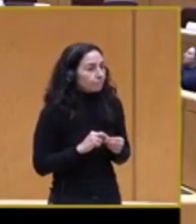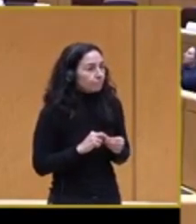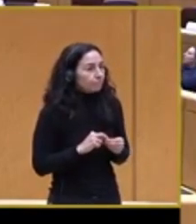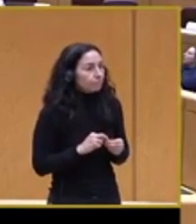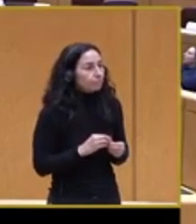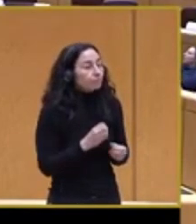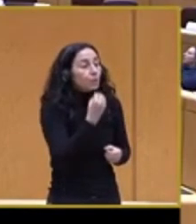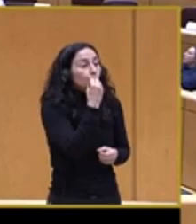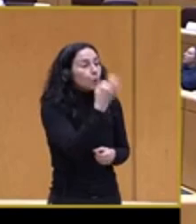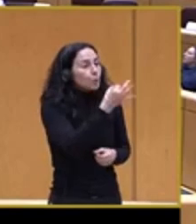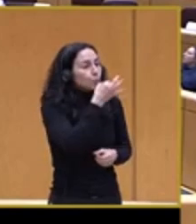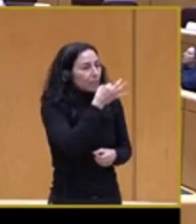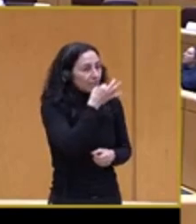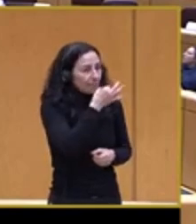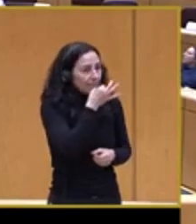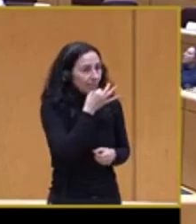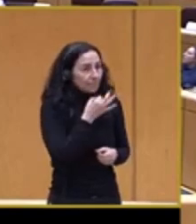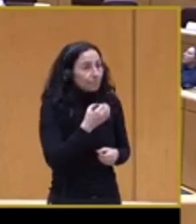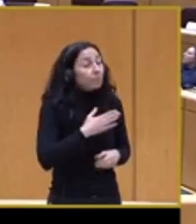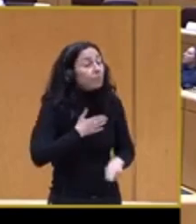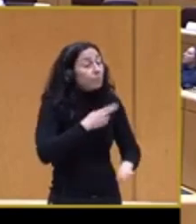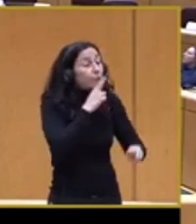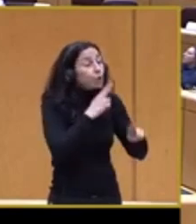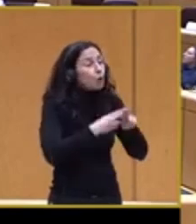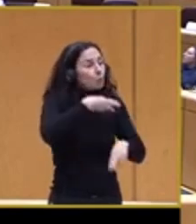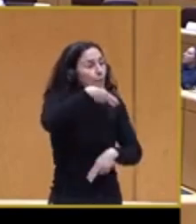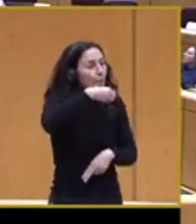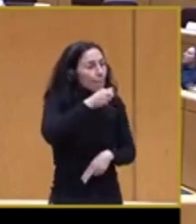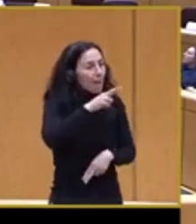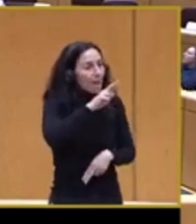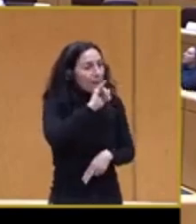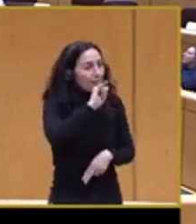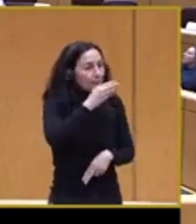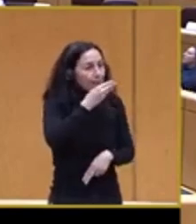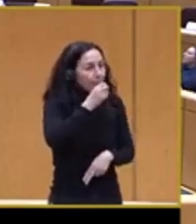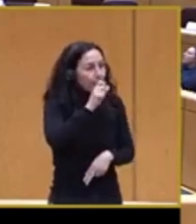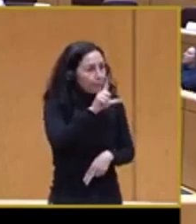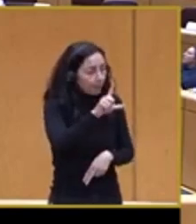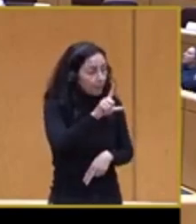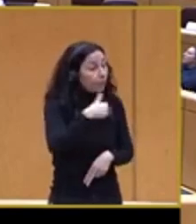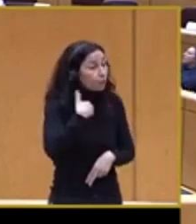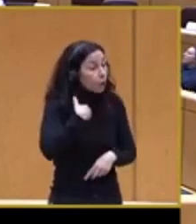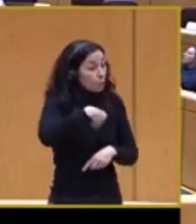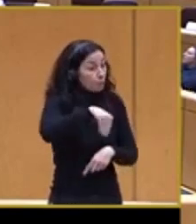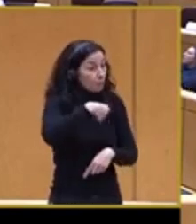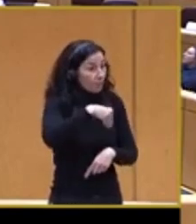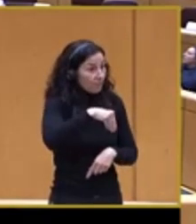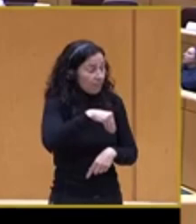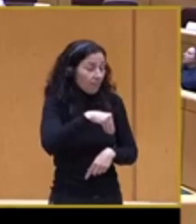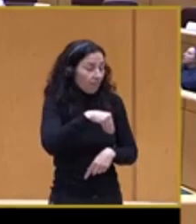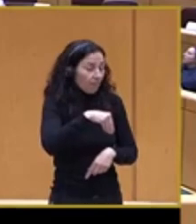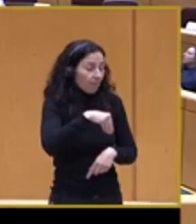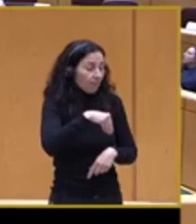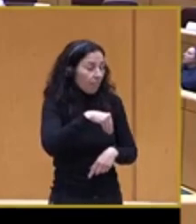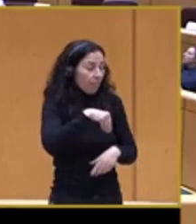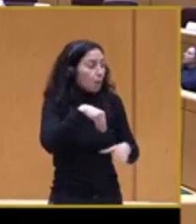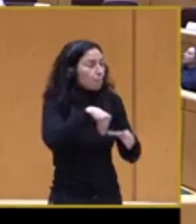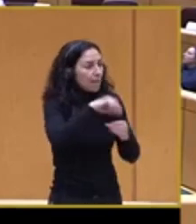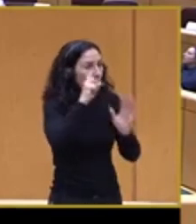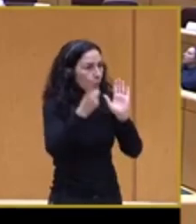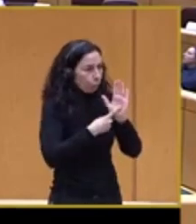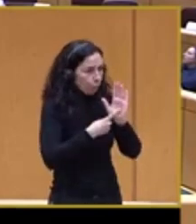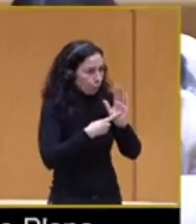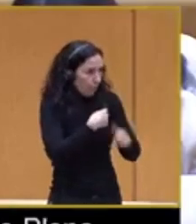Buenas tardes. Mi nombre es Maribel Cáceres. Soy vicepresidenta de Plena Inclusión España e integrante de la